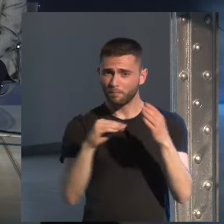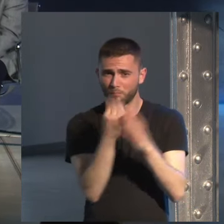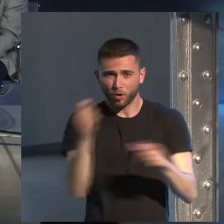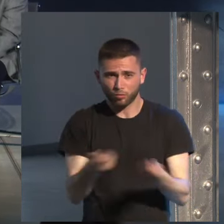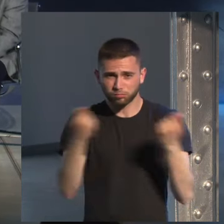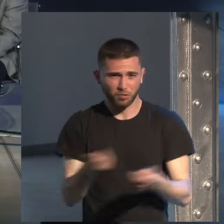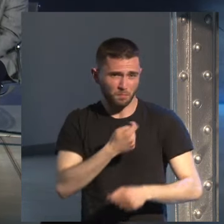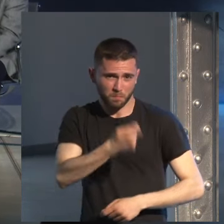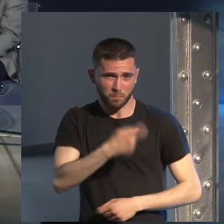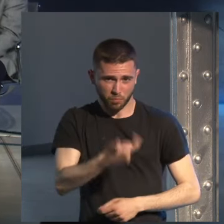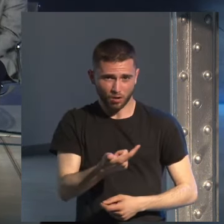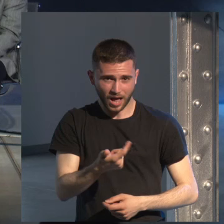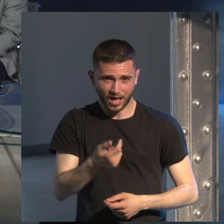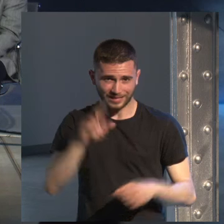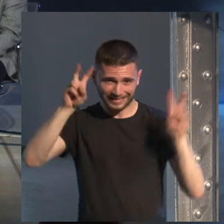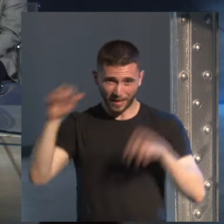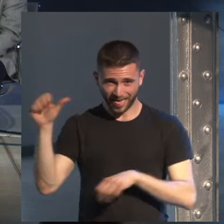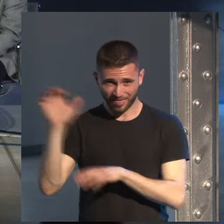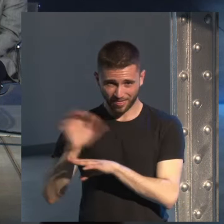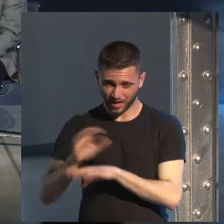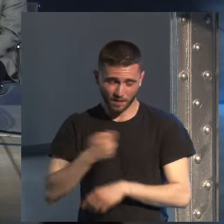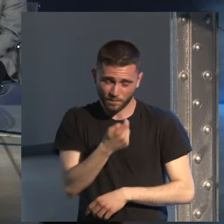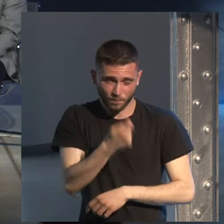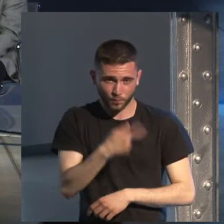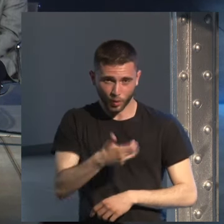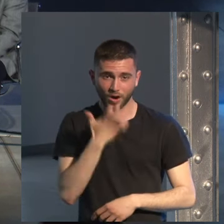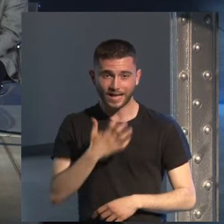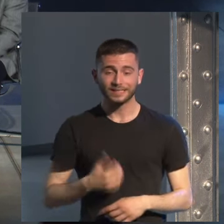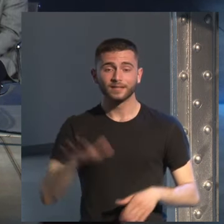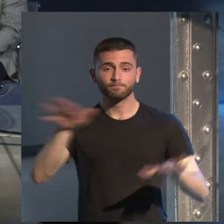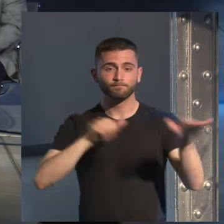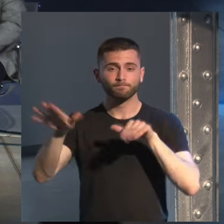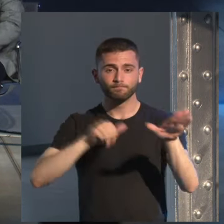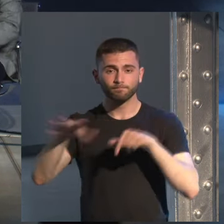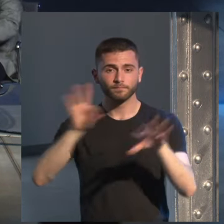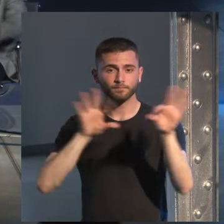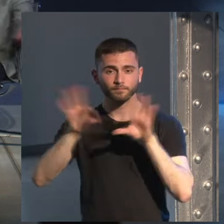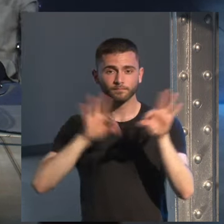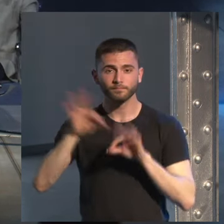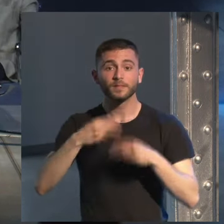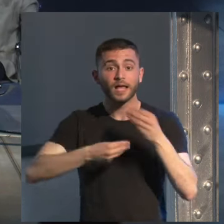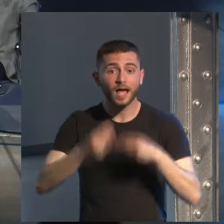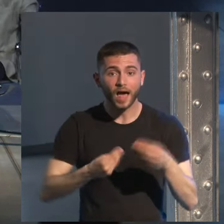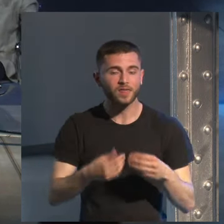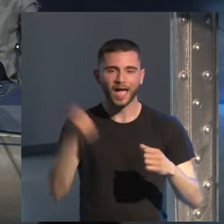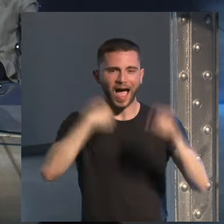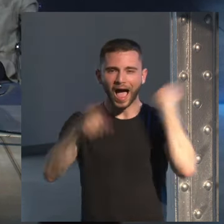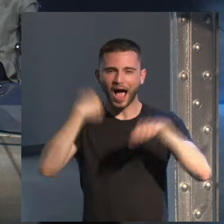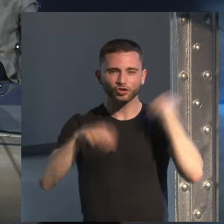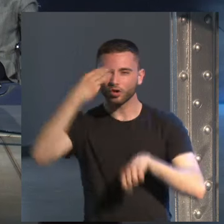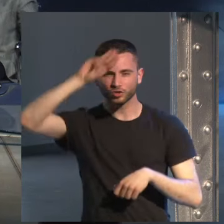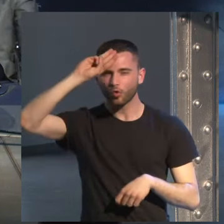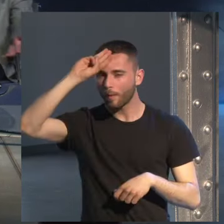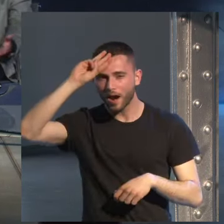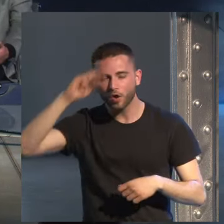cinematográfica en estos momentos cuando haces un casting tienes a todos los actores cubanos a